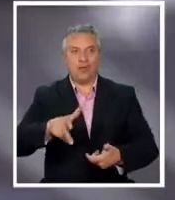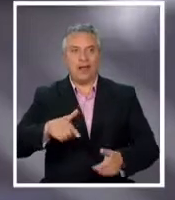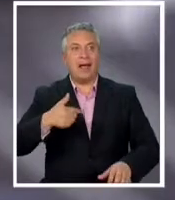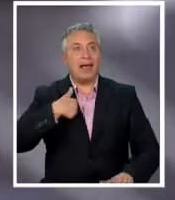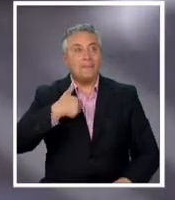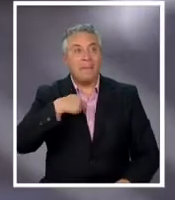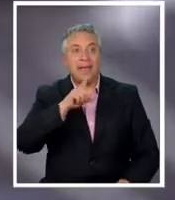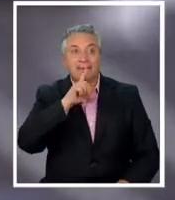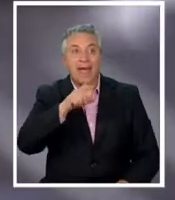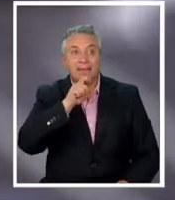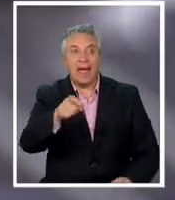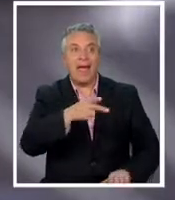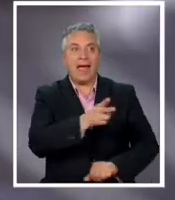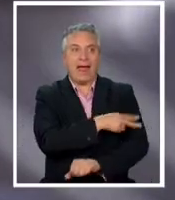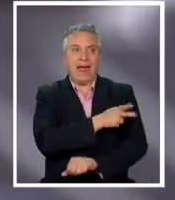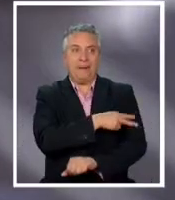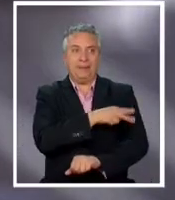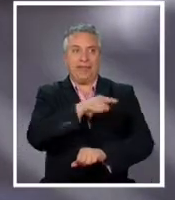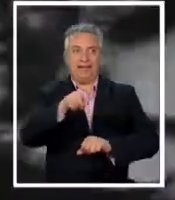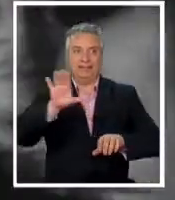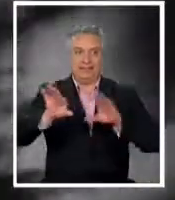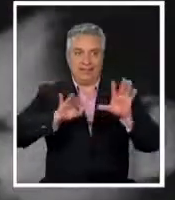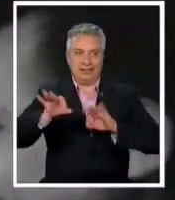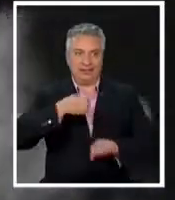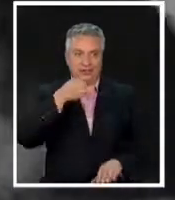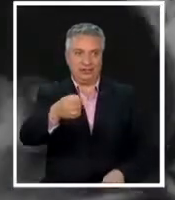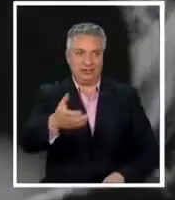tata fue el gran capitán de esta inolvidable selección